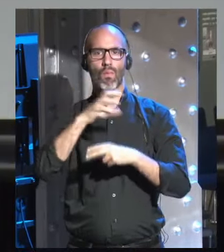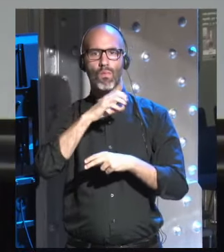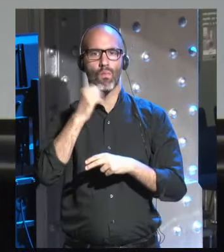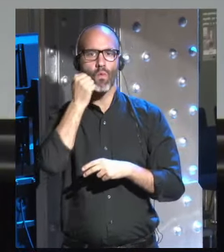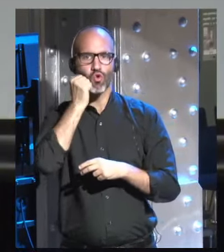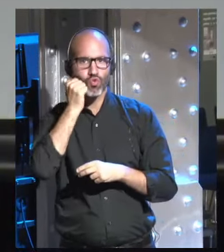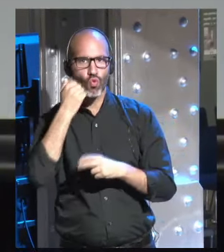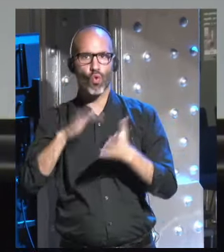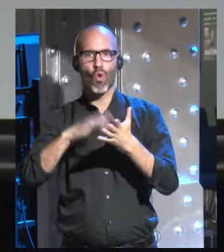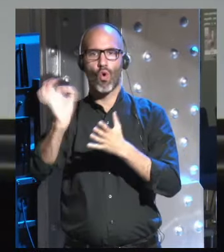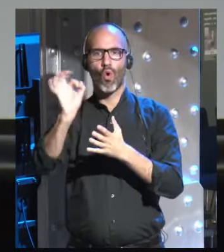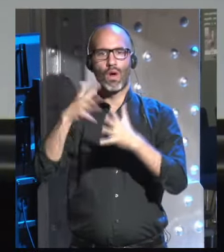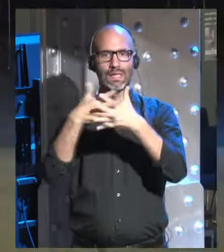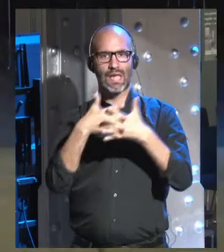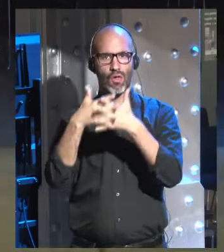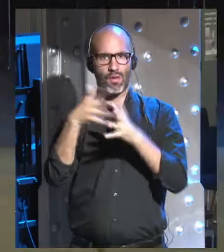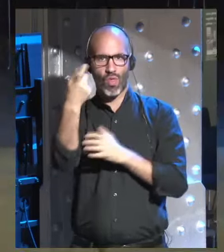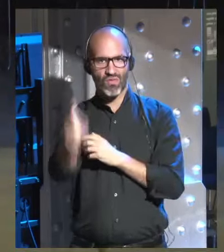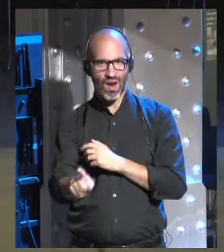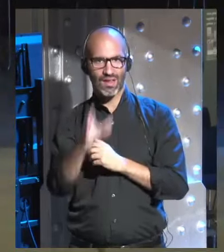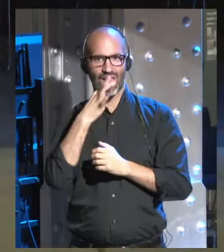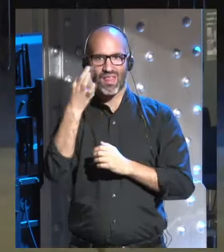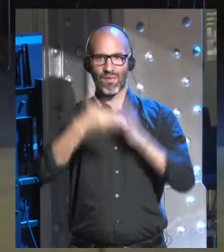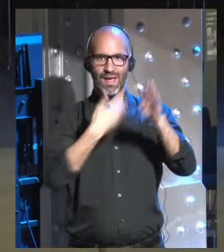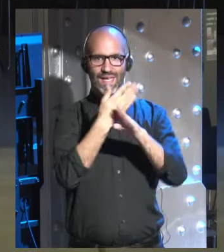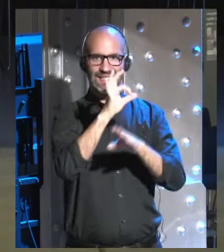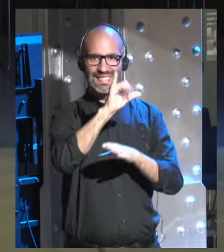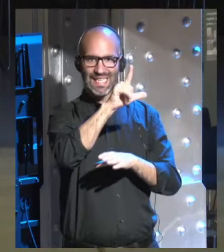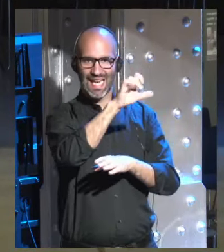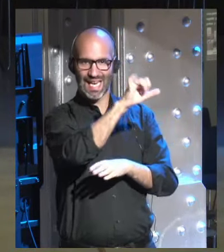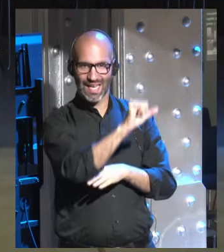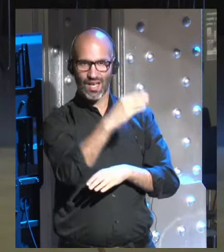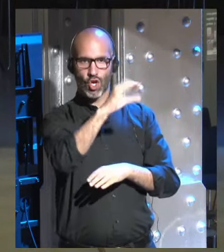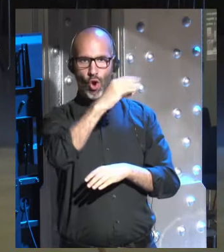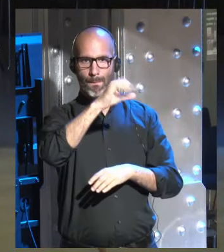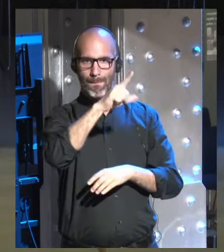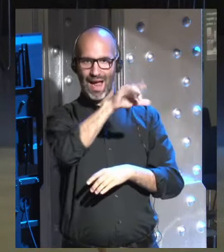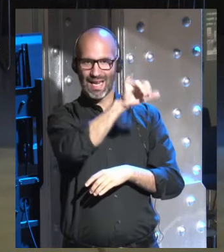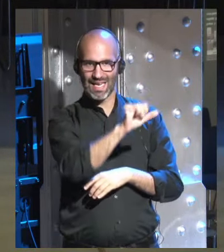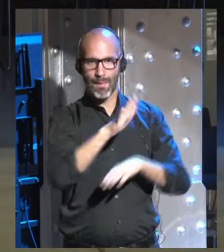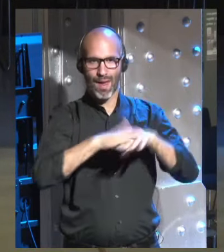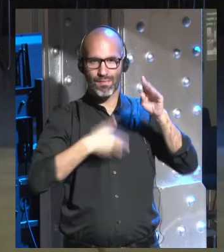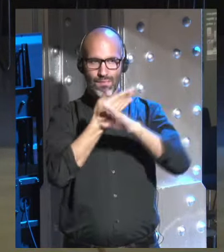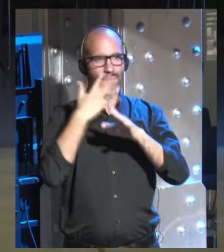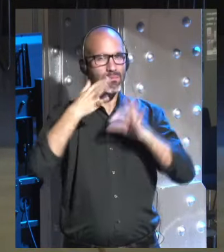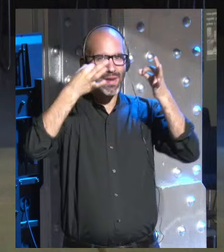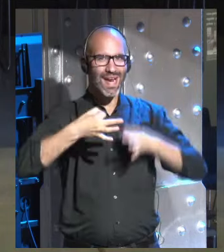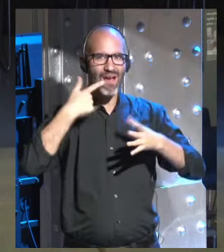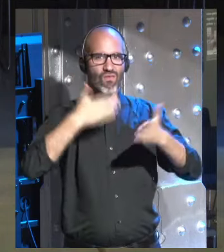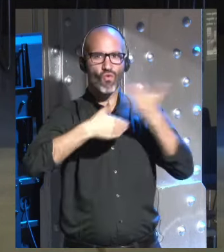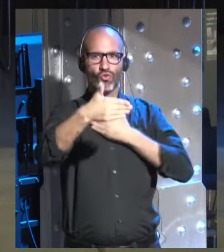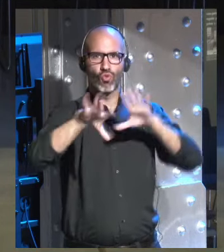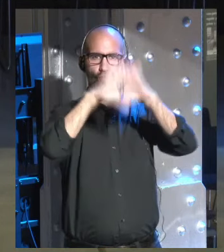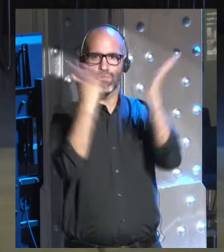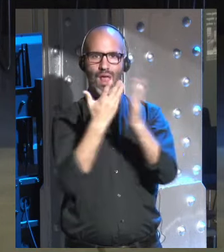o de Estados Unidos tenemos que ir al Silicon Valley para ver una visión realista del futuro de la humanidad